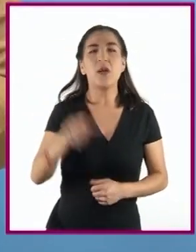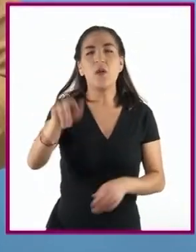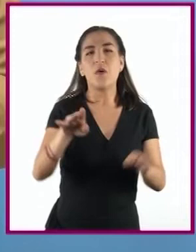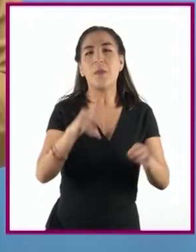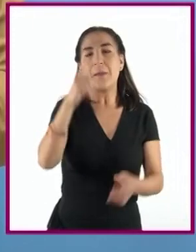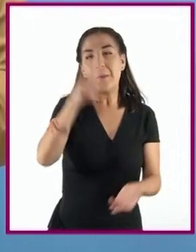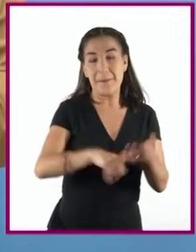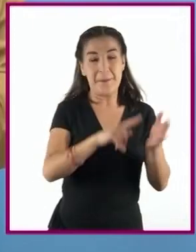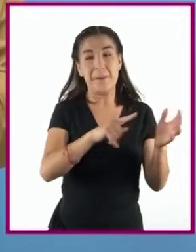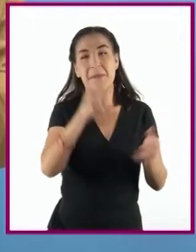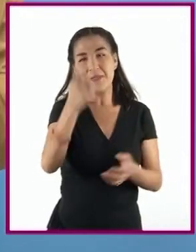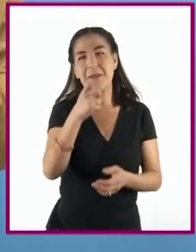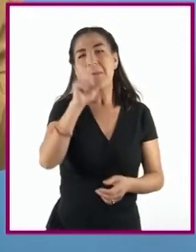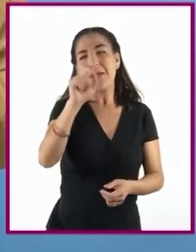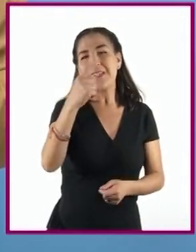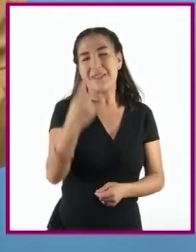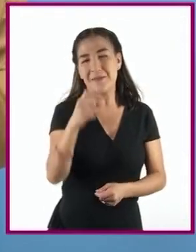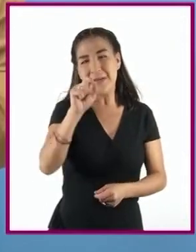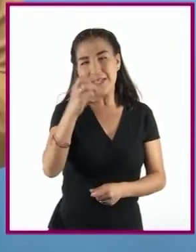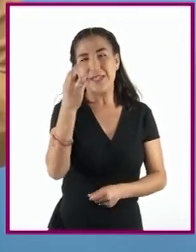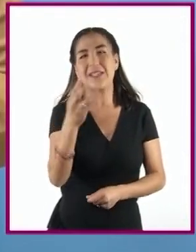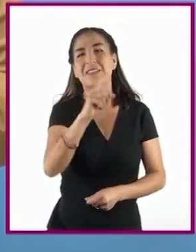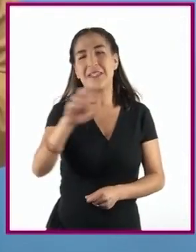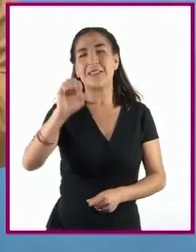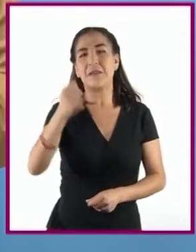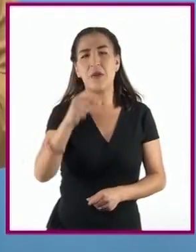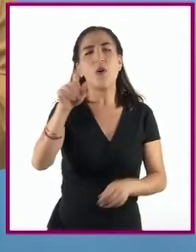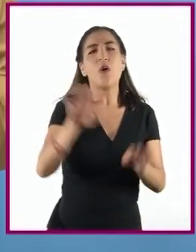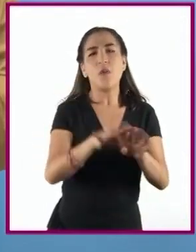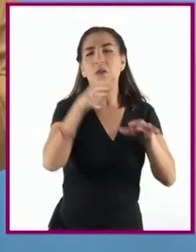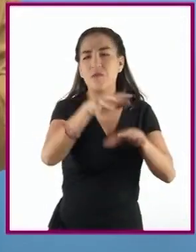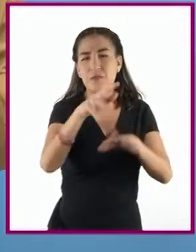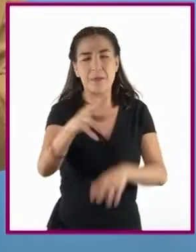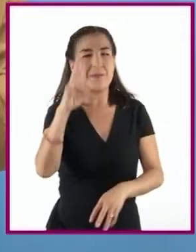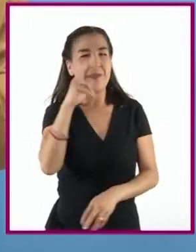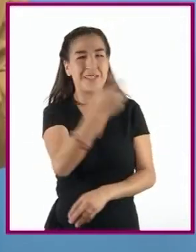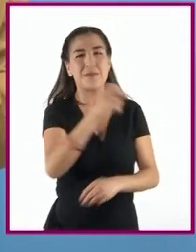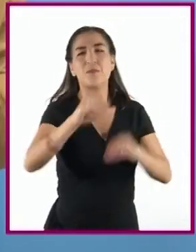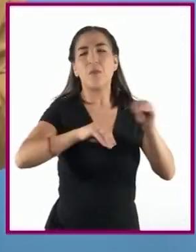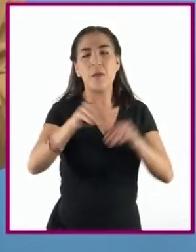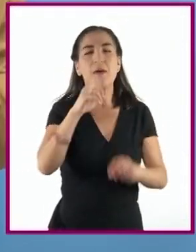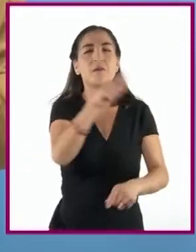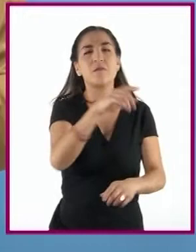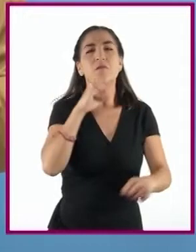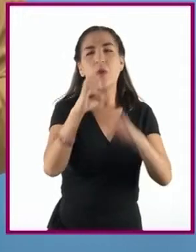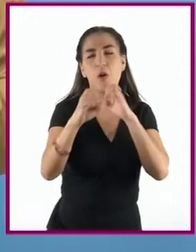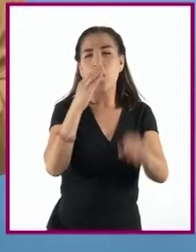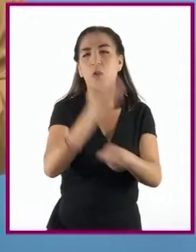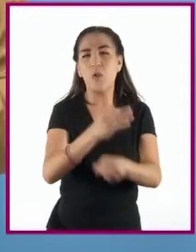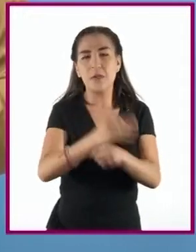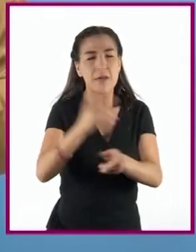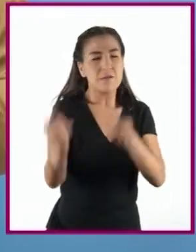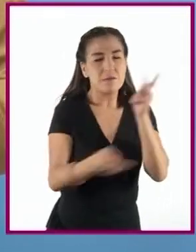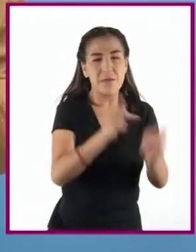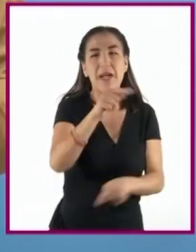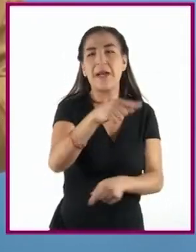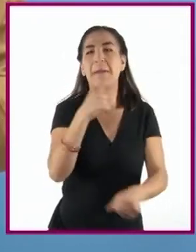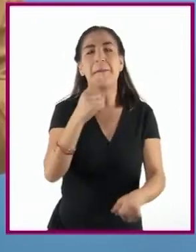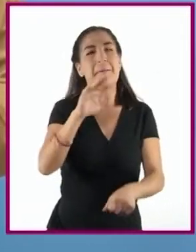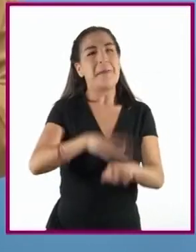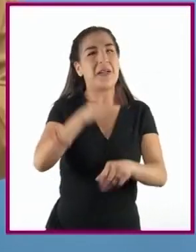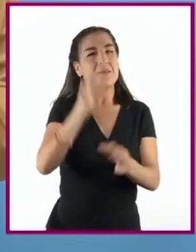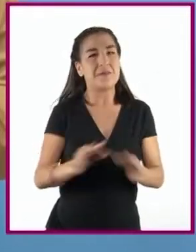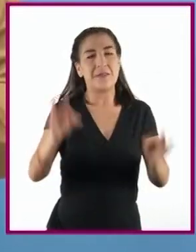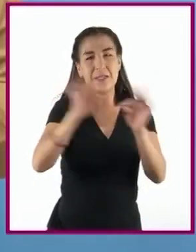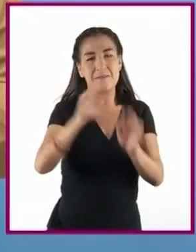de septiembre. Conozcamos más sobre estos levantamientos a través de la siguiente entrevista a quien fuera uno de sus principales estudiosos,